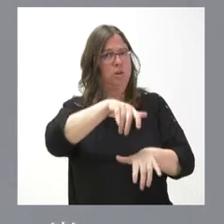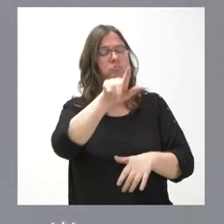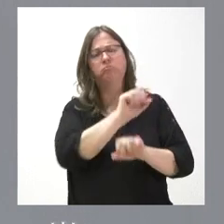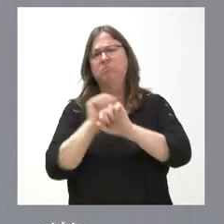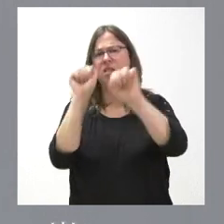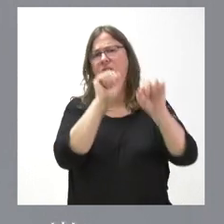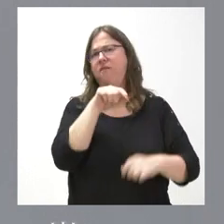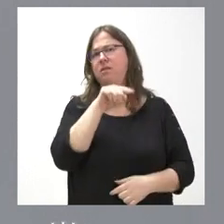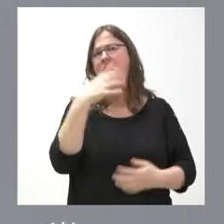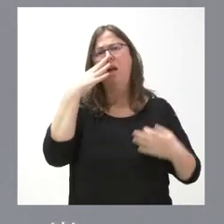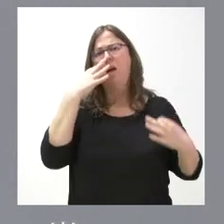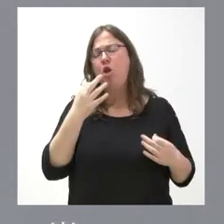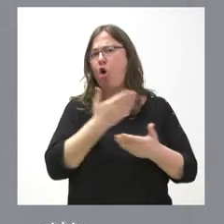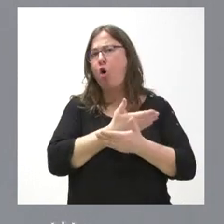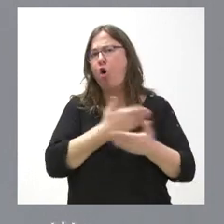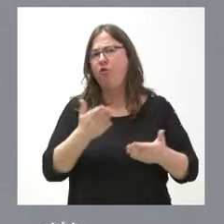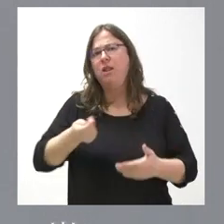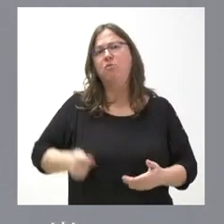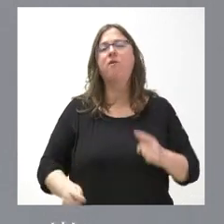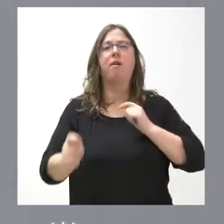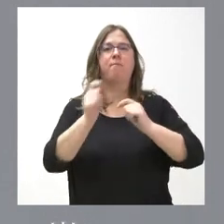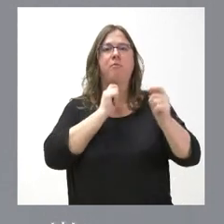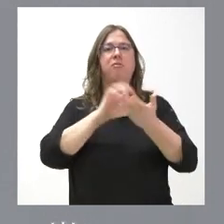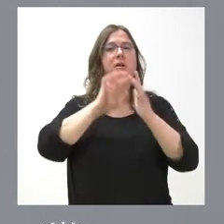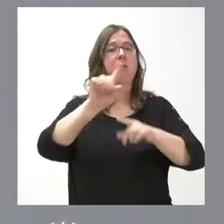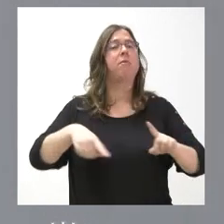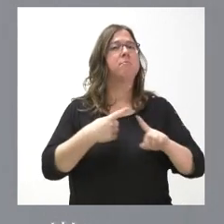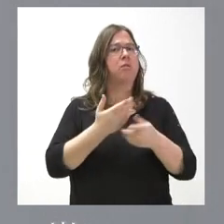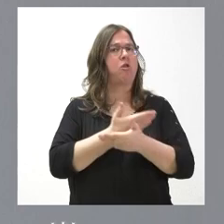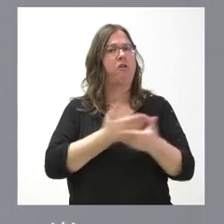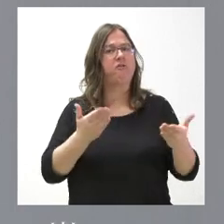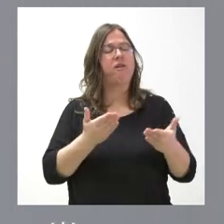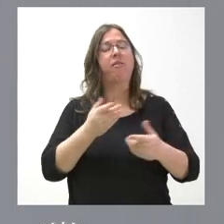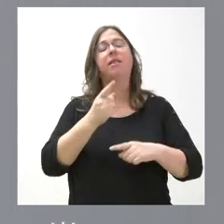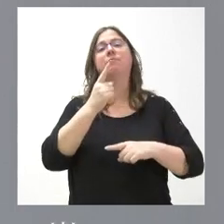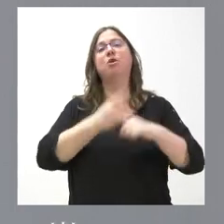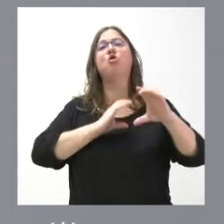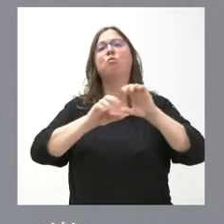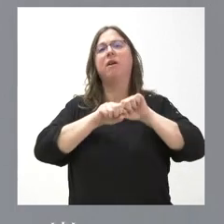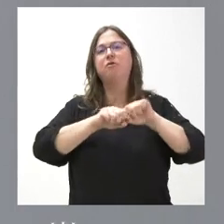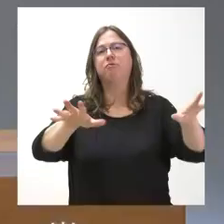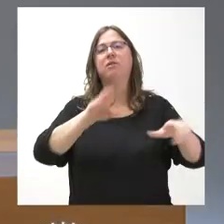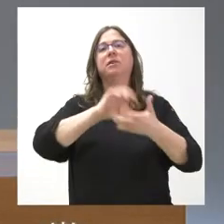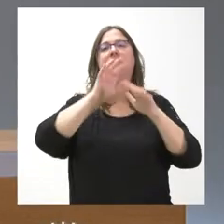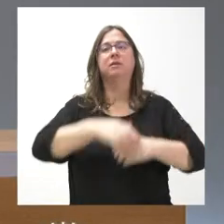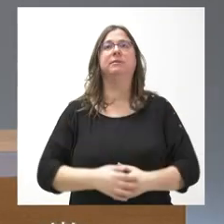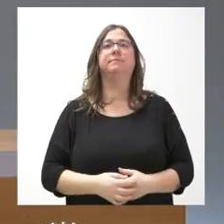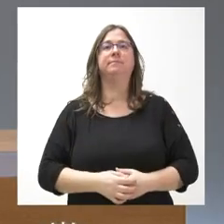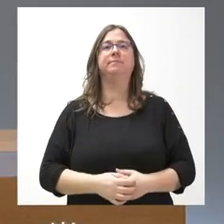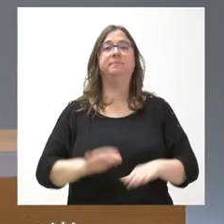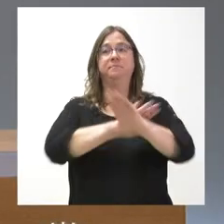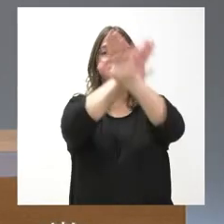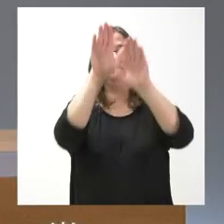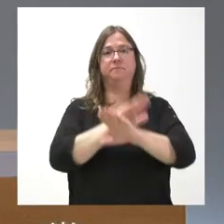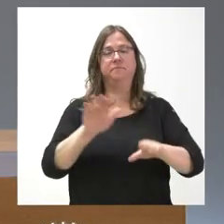creemos en los periodistas de Castilla y León y creemos en los medios de comunicación de Castilla y León. Bueno, vamos a cerrar este